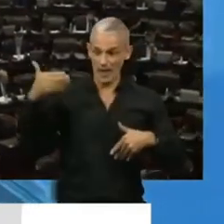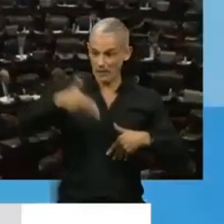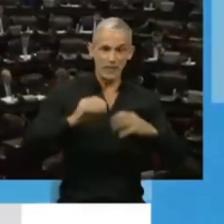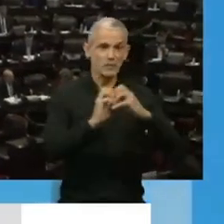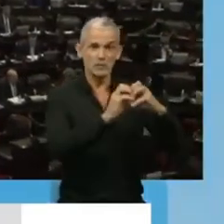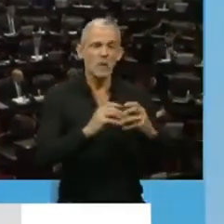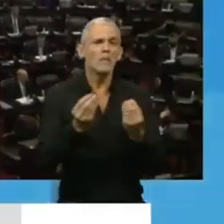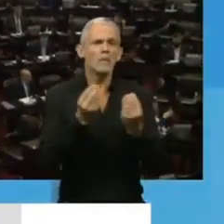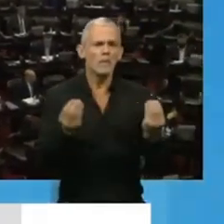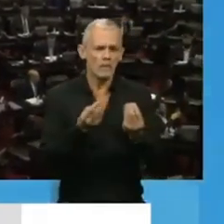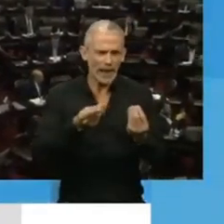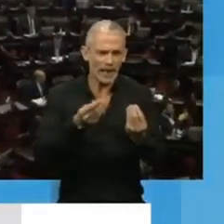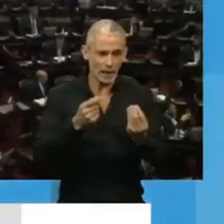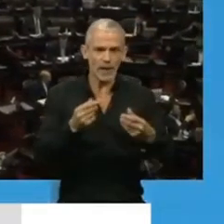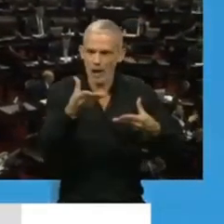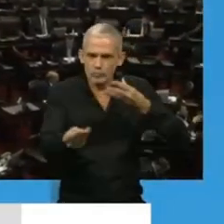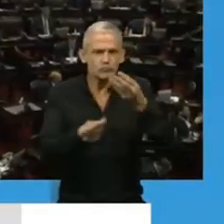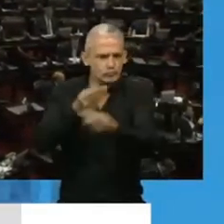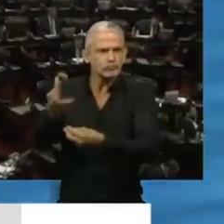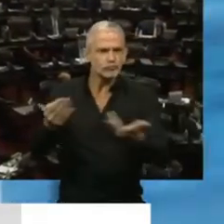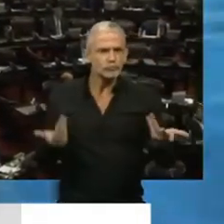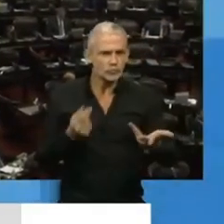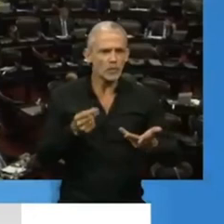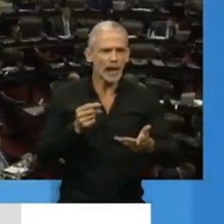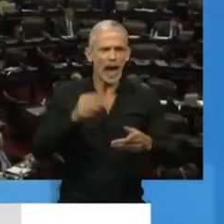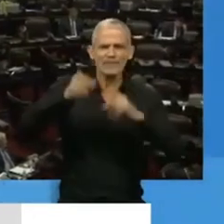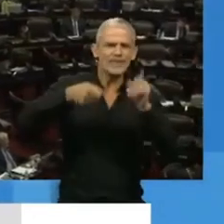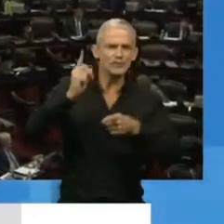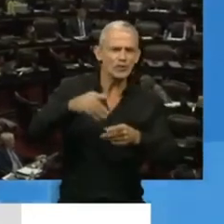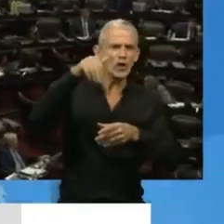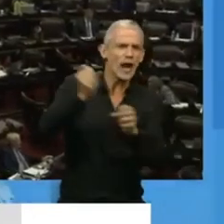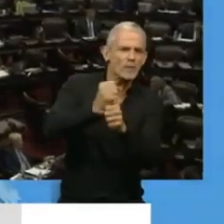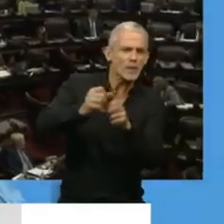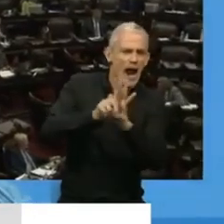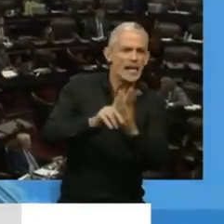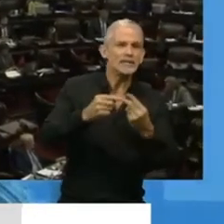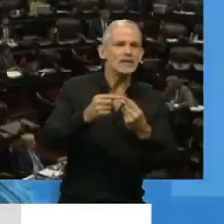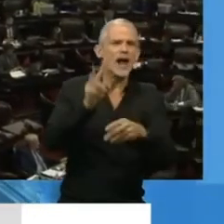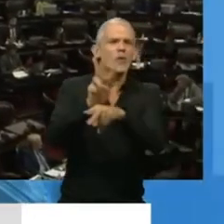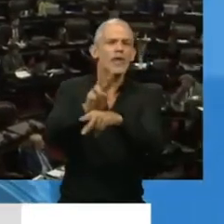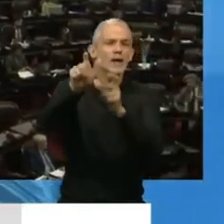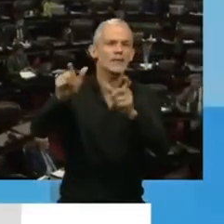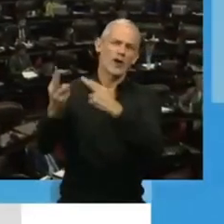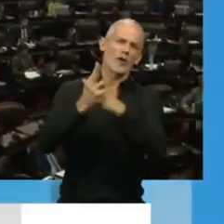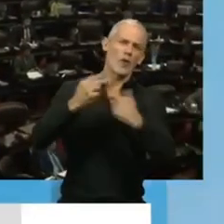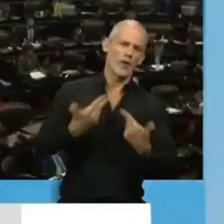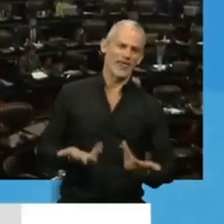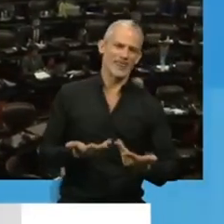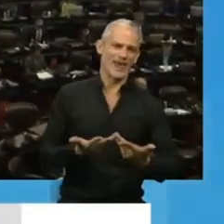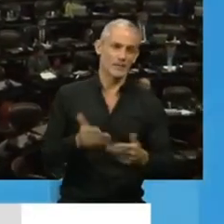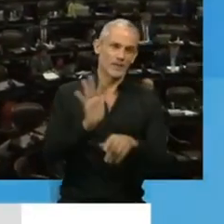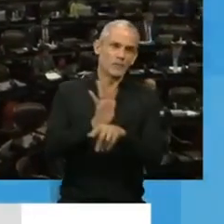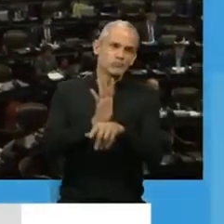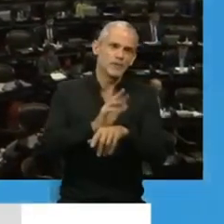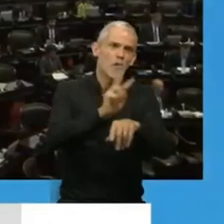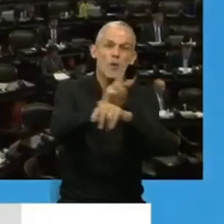aportar, de tomar medidas que permitan cuidar a los que nos cuidan, de proteger a los que nos protegen, porque de esta manera nos cuidaremos